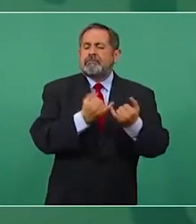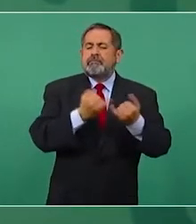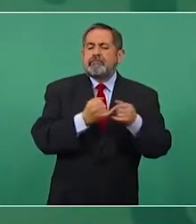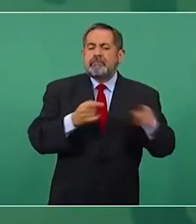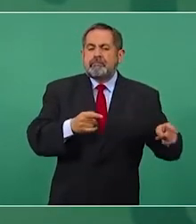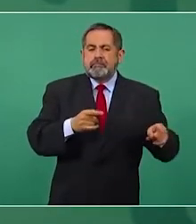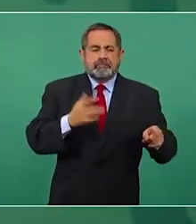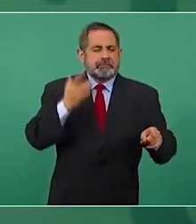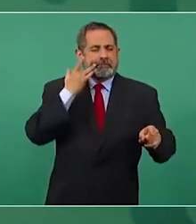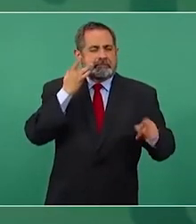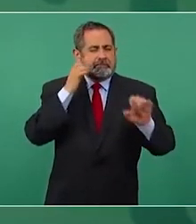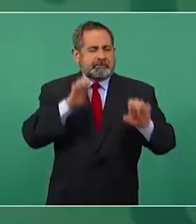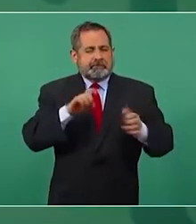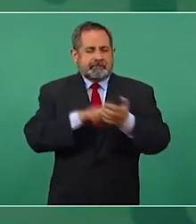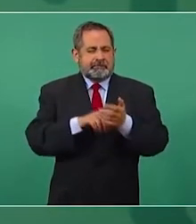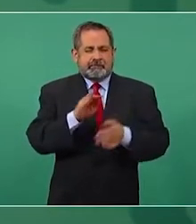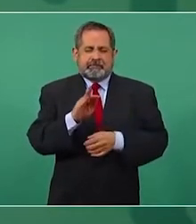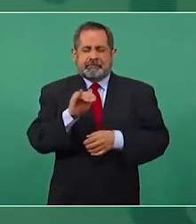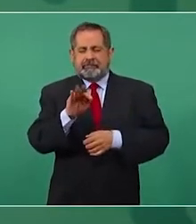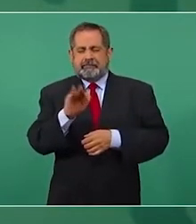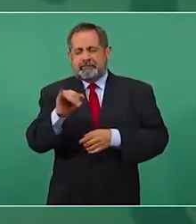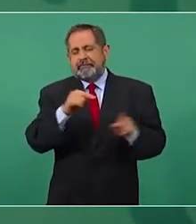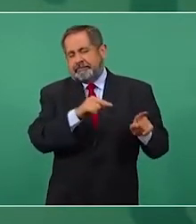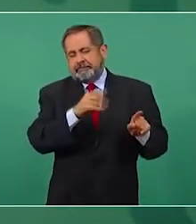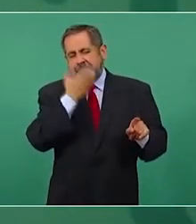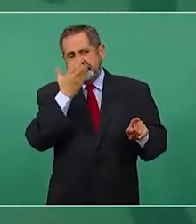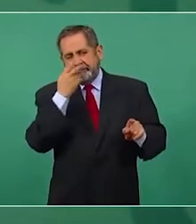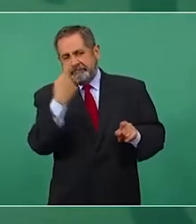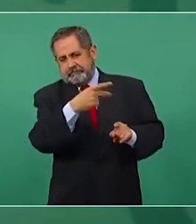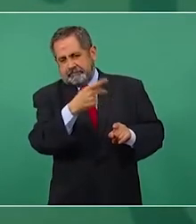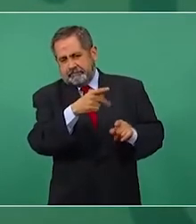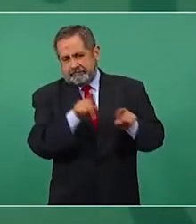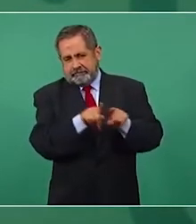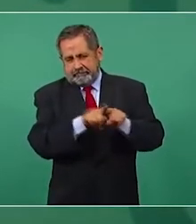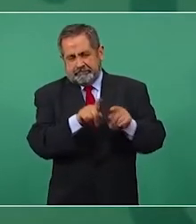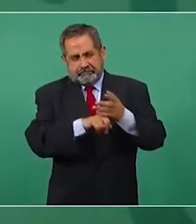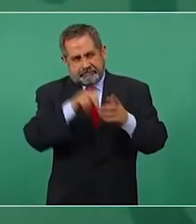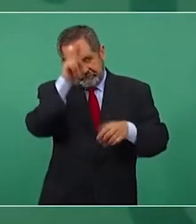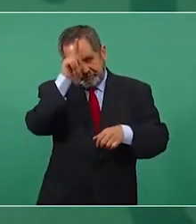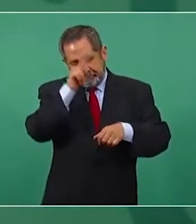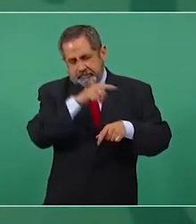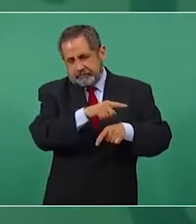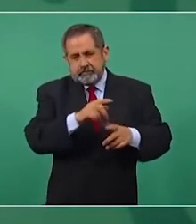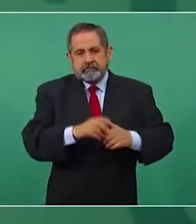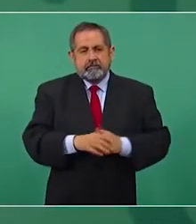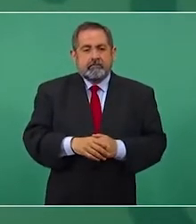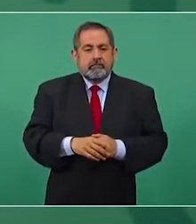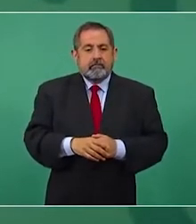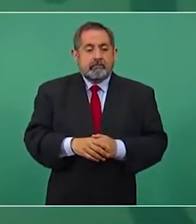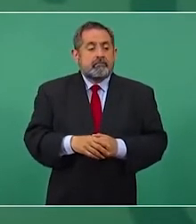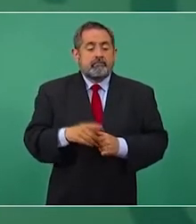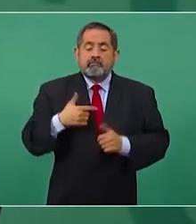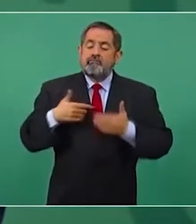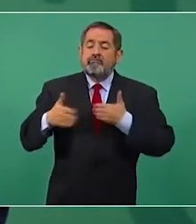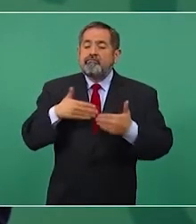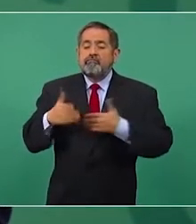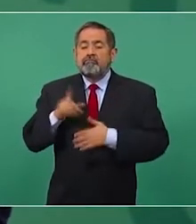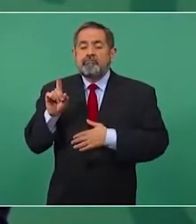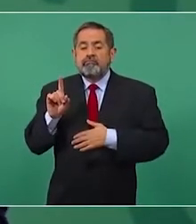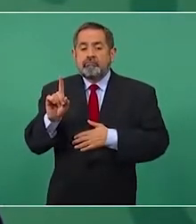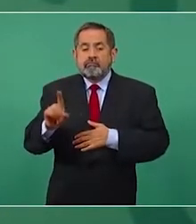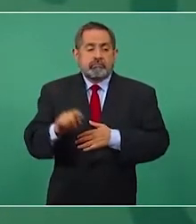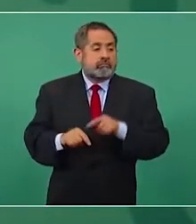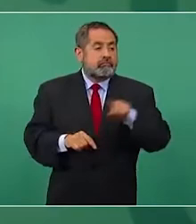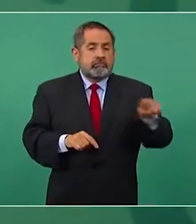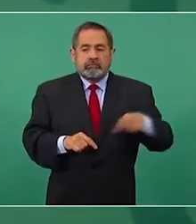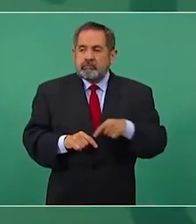fifís, el equivalente. Dice, paso y se tapa